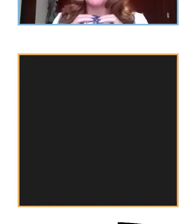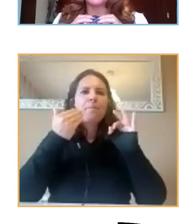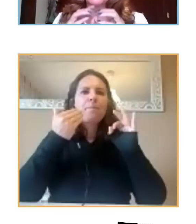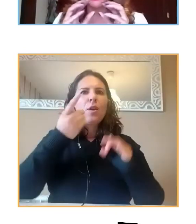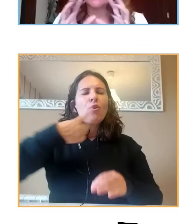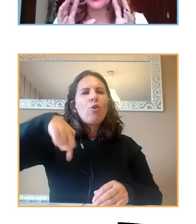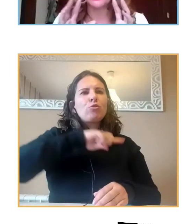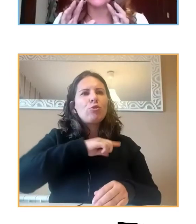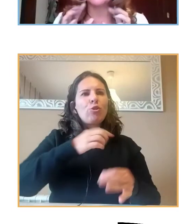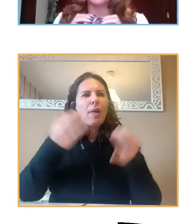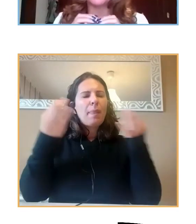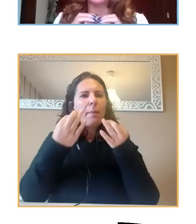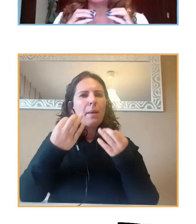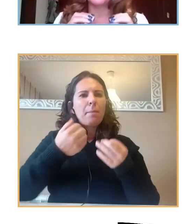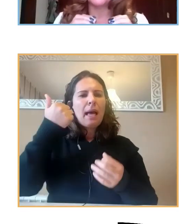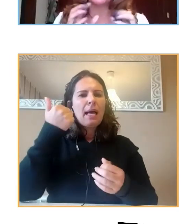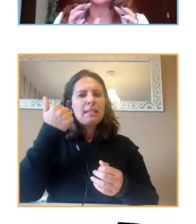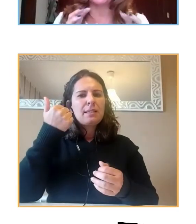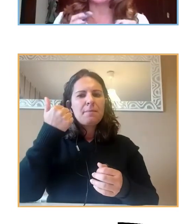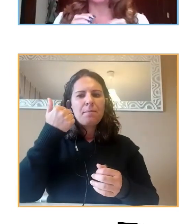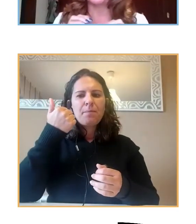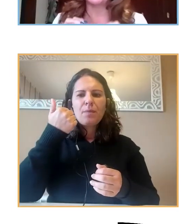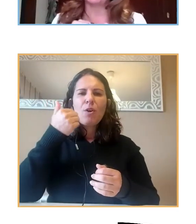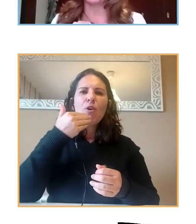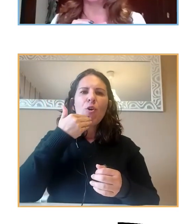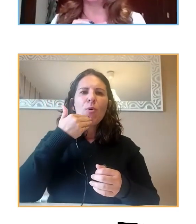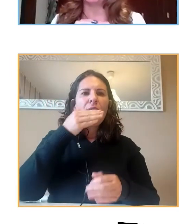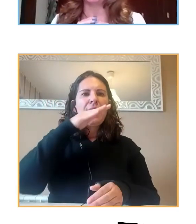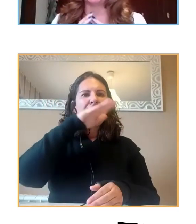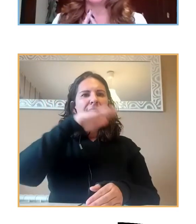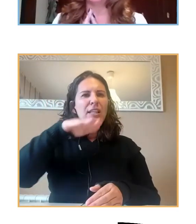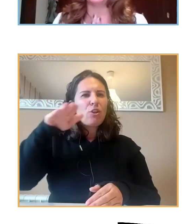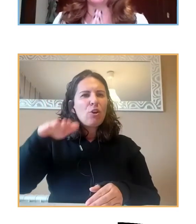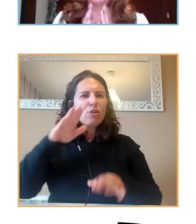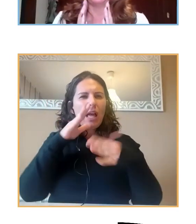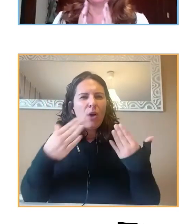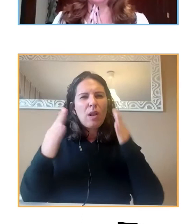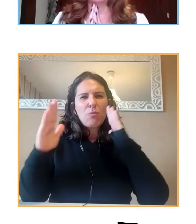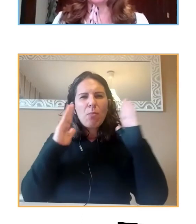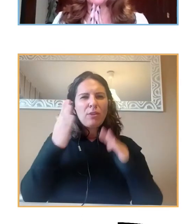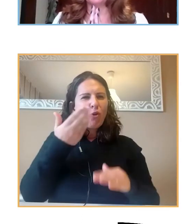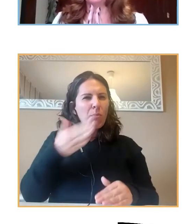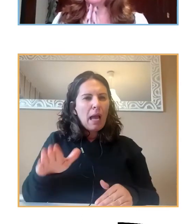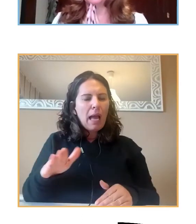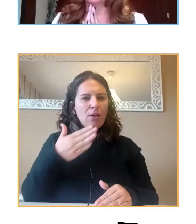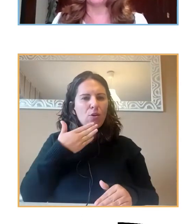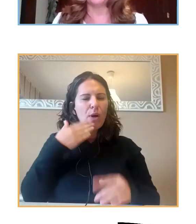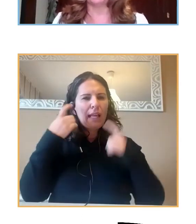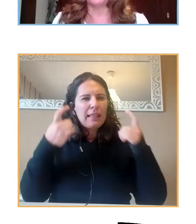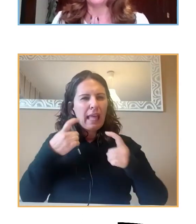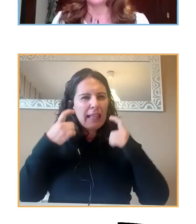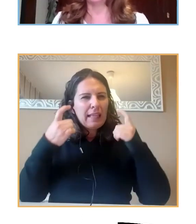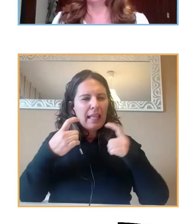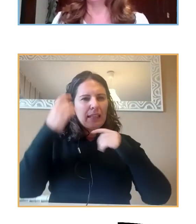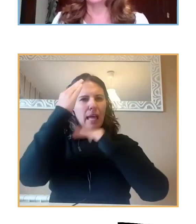un poquito más las gafas de atender a esos niños que pueden estar pasando por mal momento. Especial atención